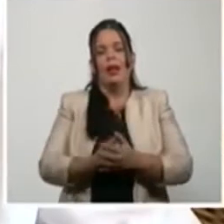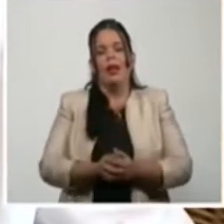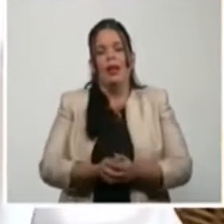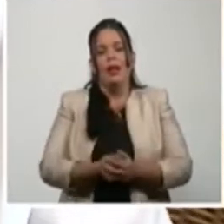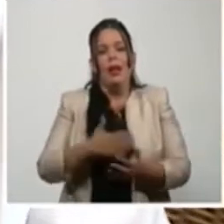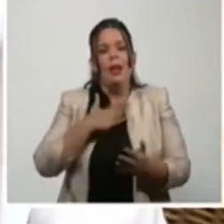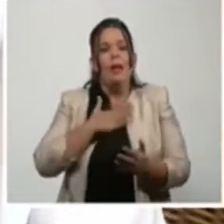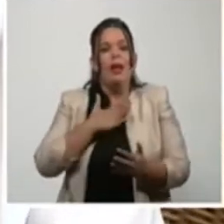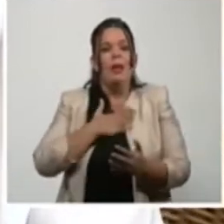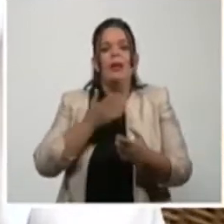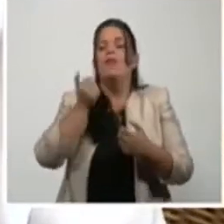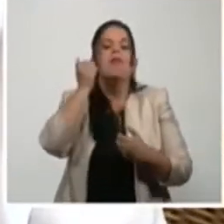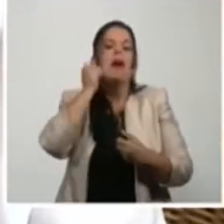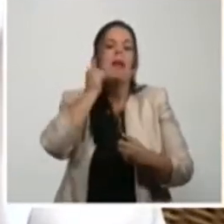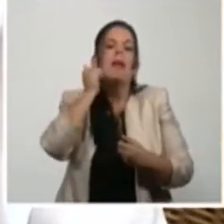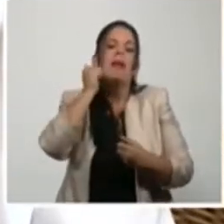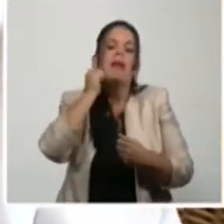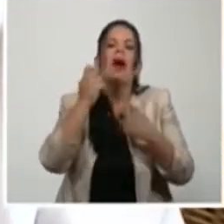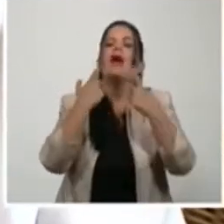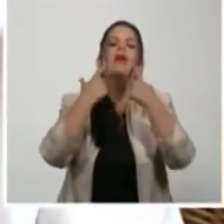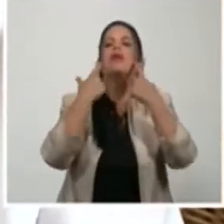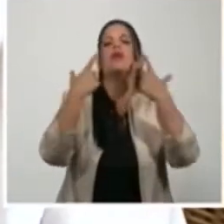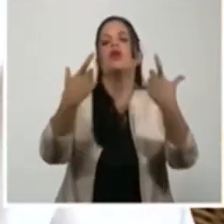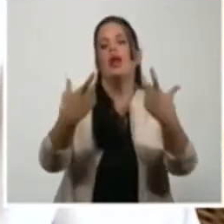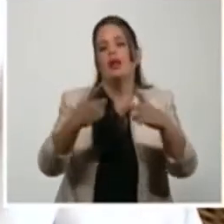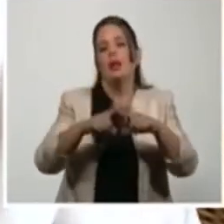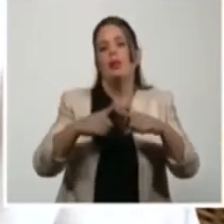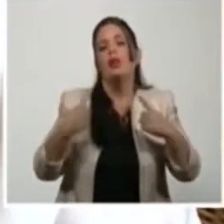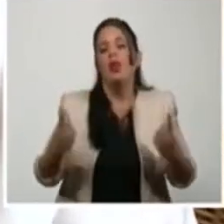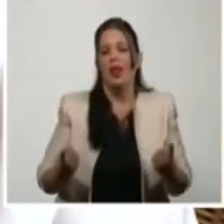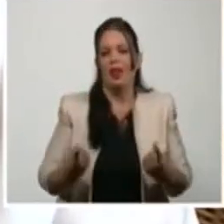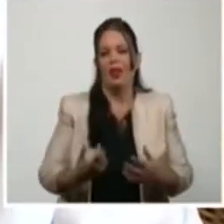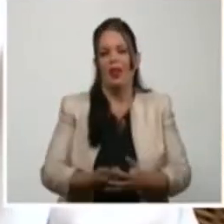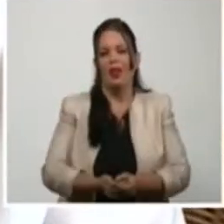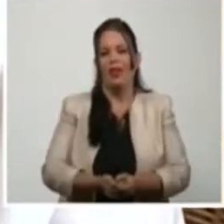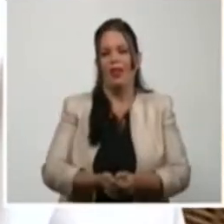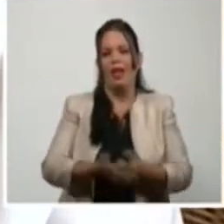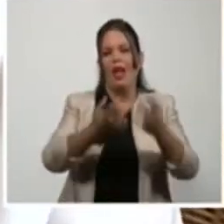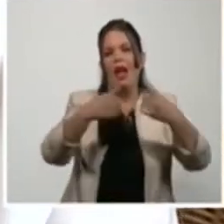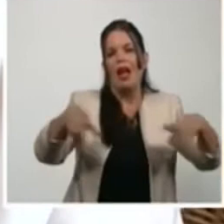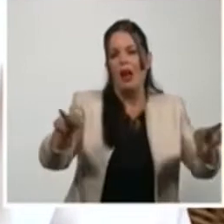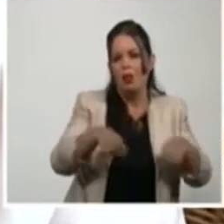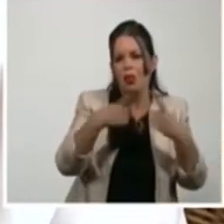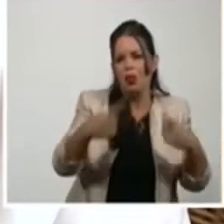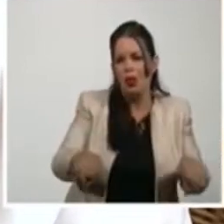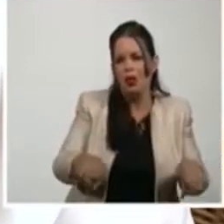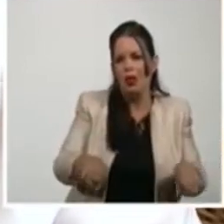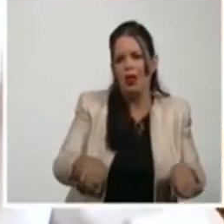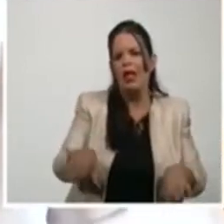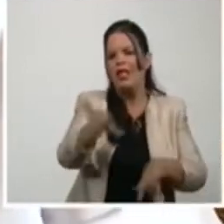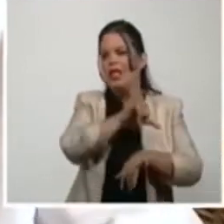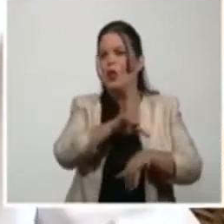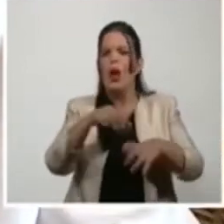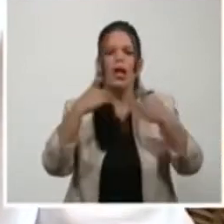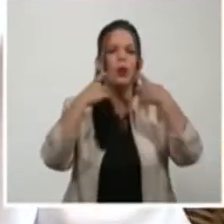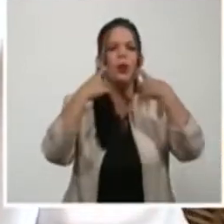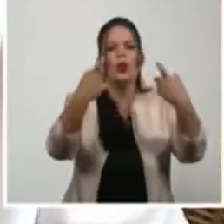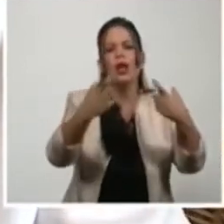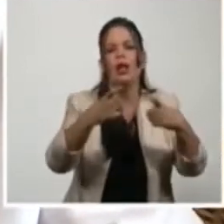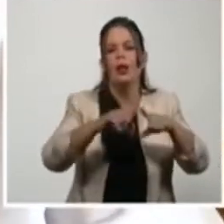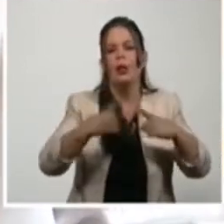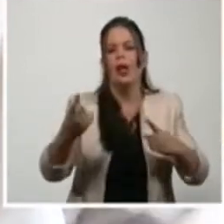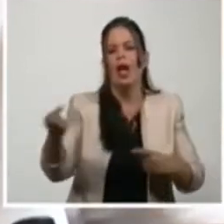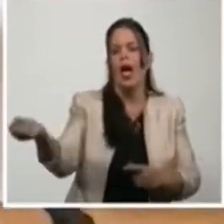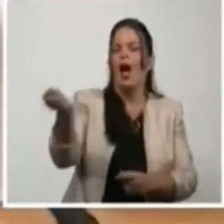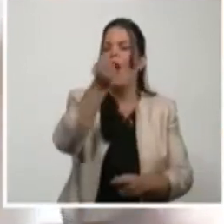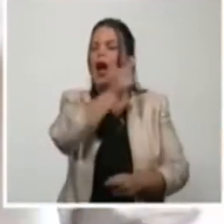mí es más importante, porque la música para mí es más importante, porque cantar para mí es